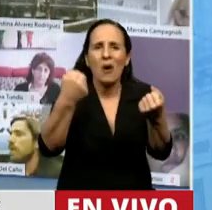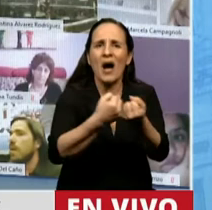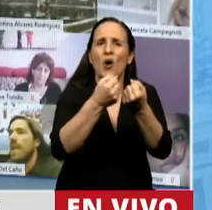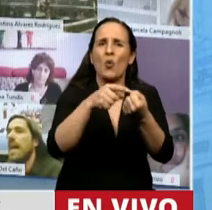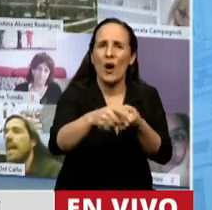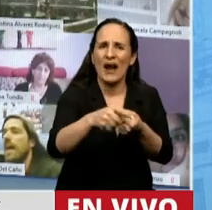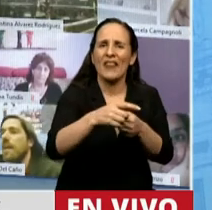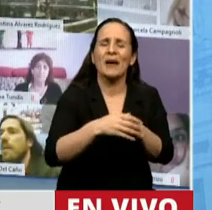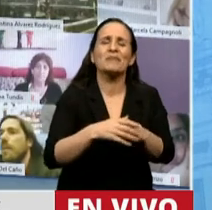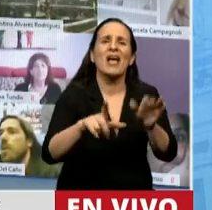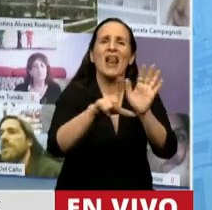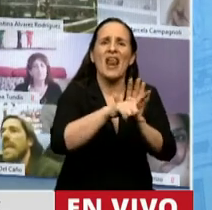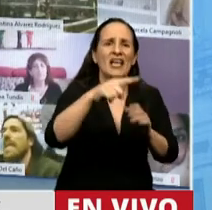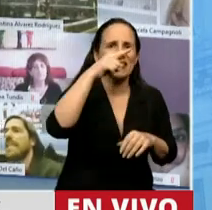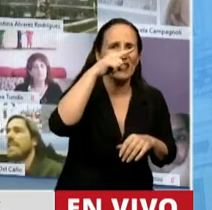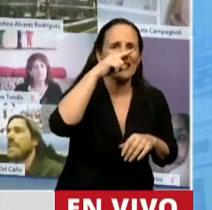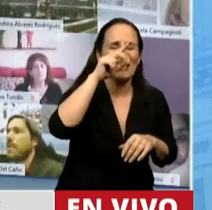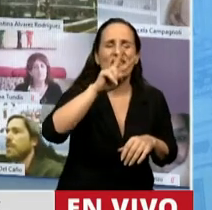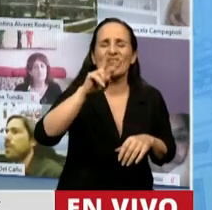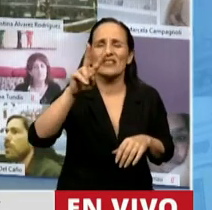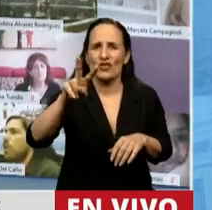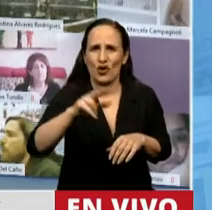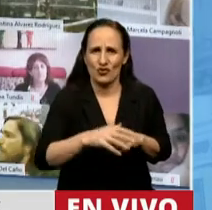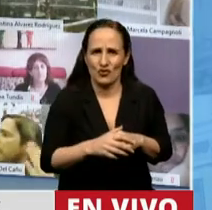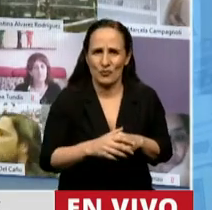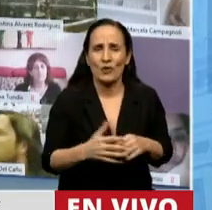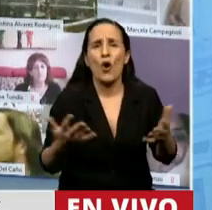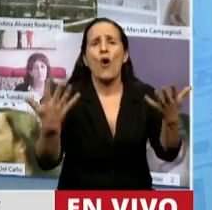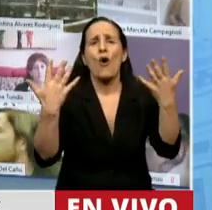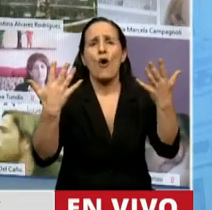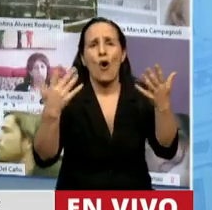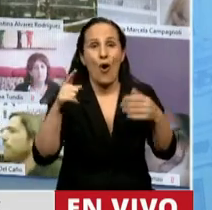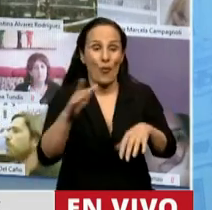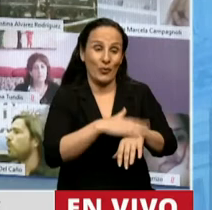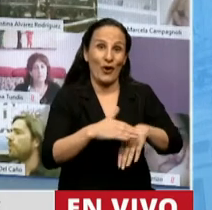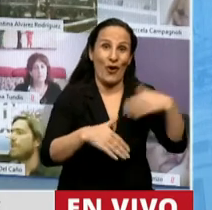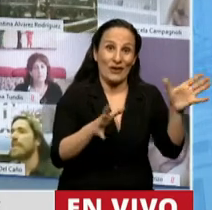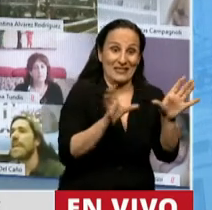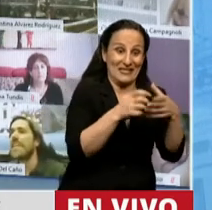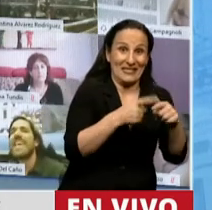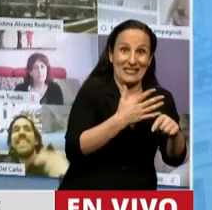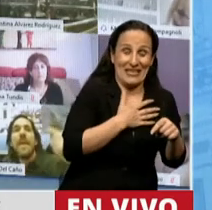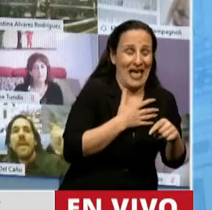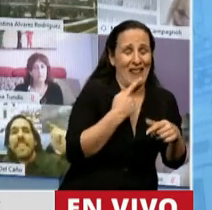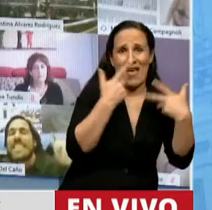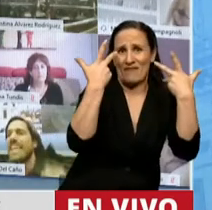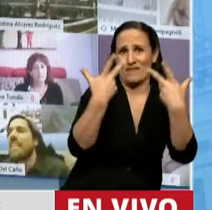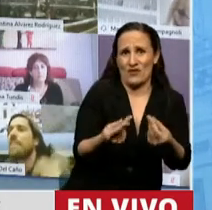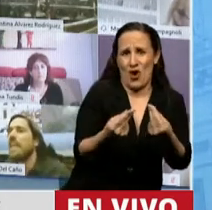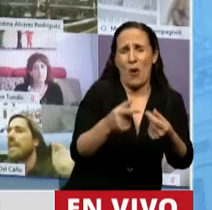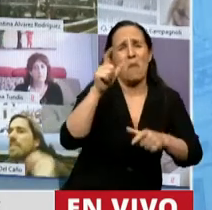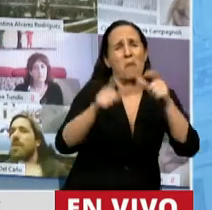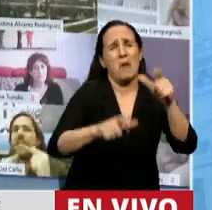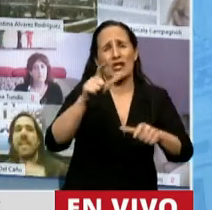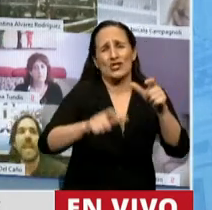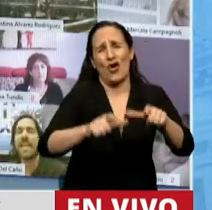voltear la ley 7722. Obviamente con el rechazo y el repudio del frente de izquierda y de decenas de miles que se movilizaron en las